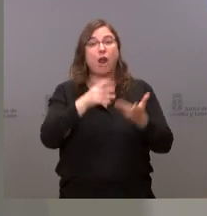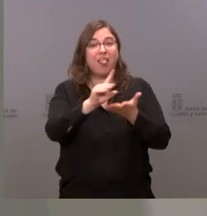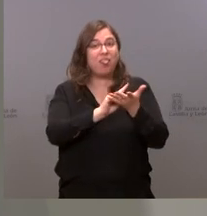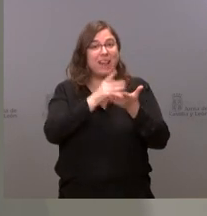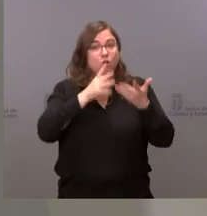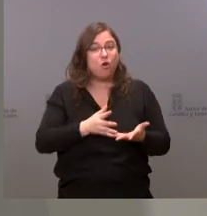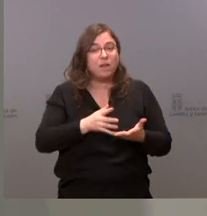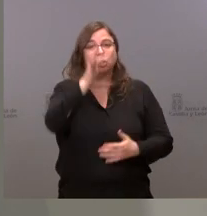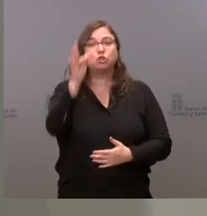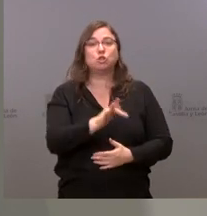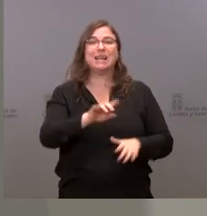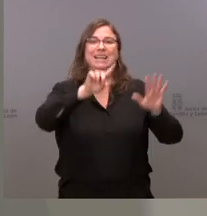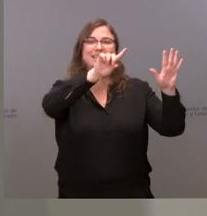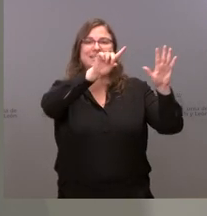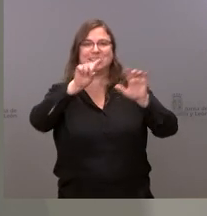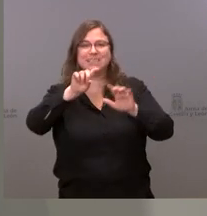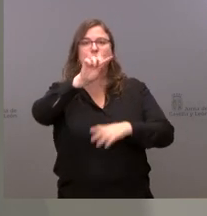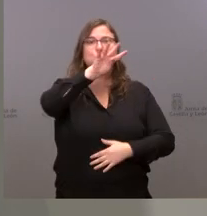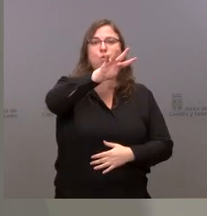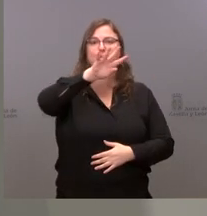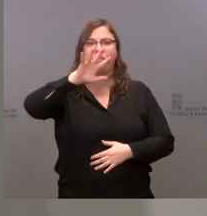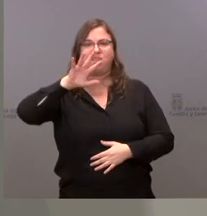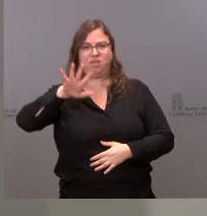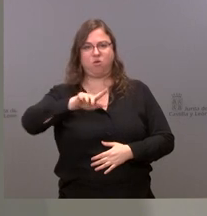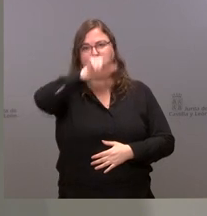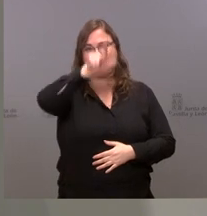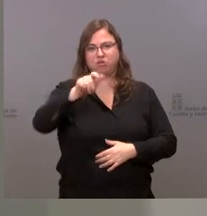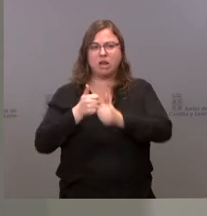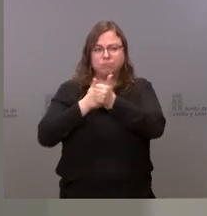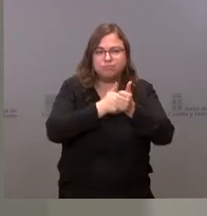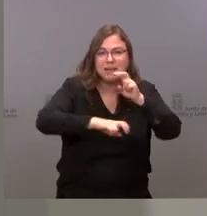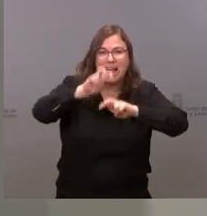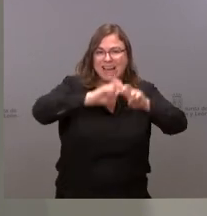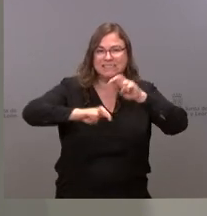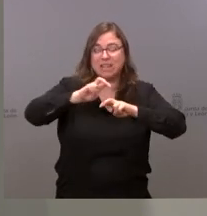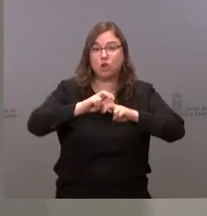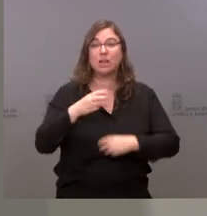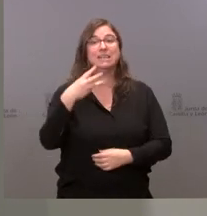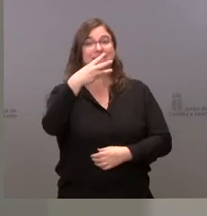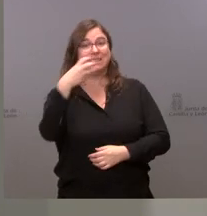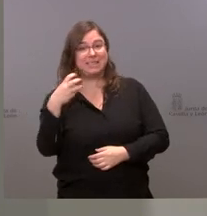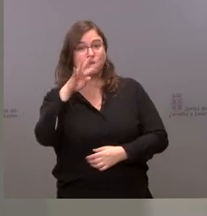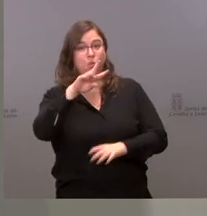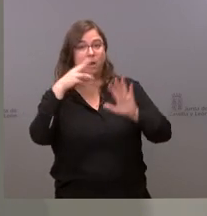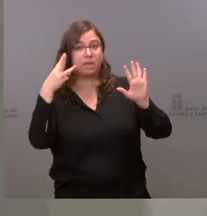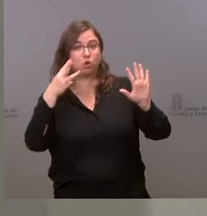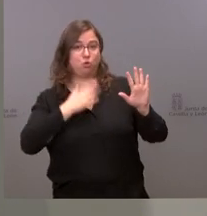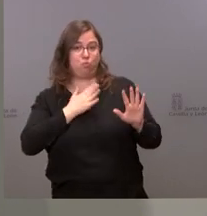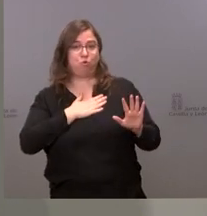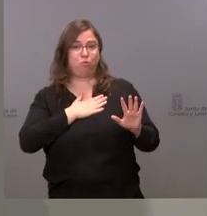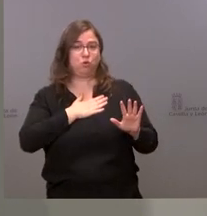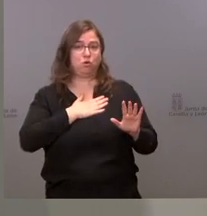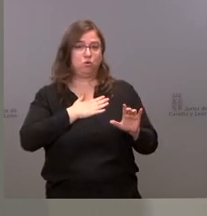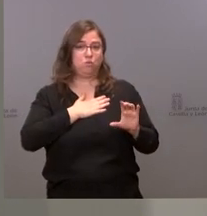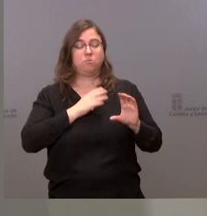tenemos 645 rastreadores, de los cuales 348 son propios directos